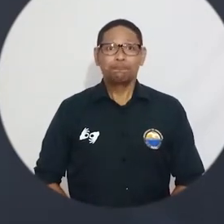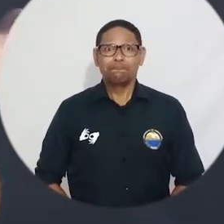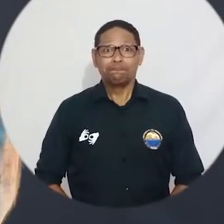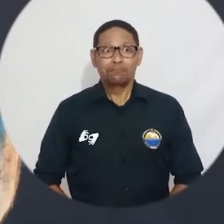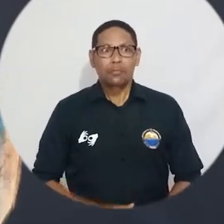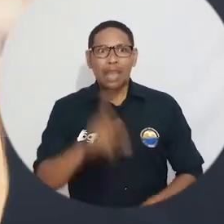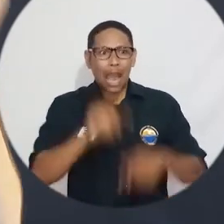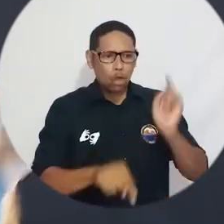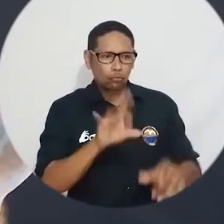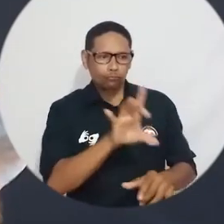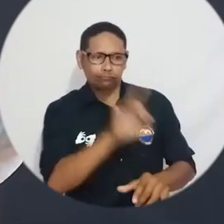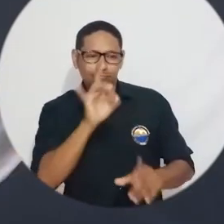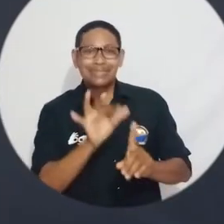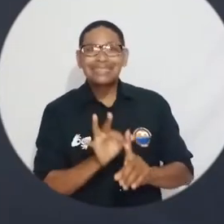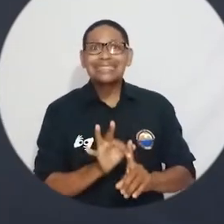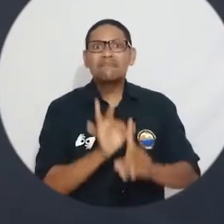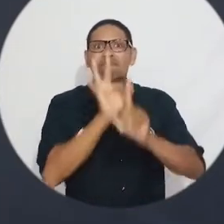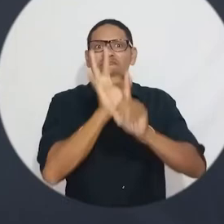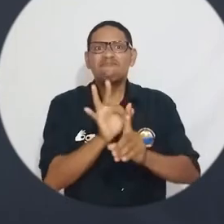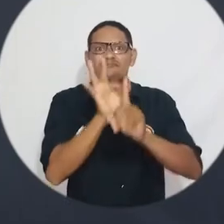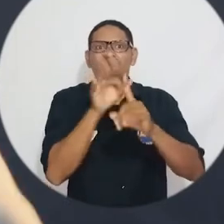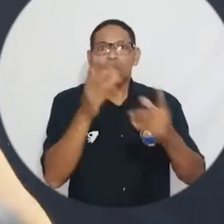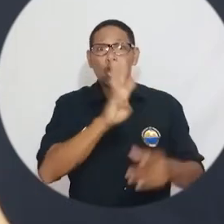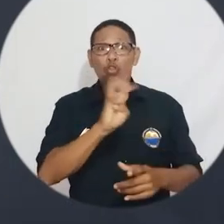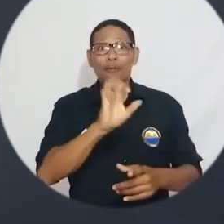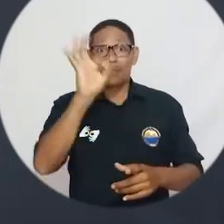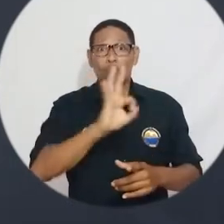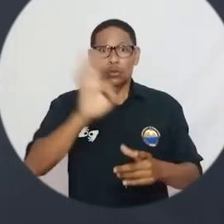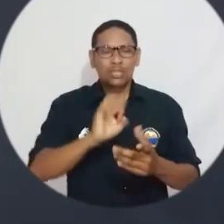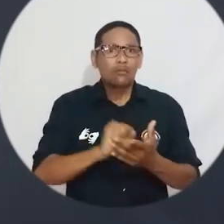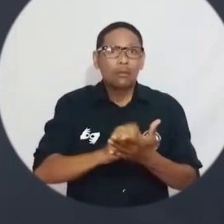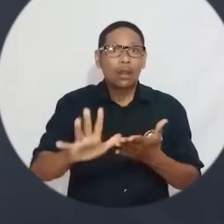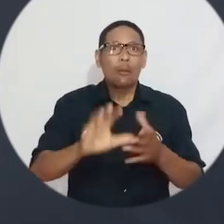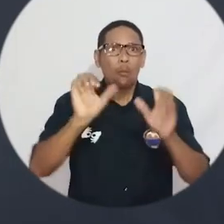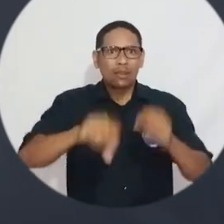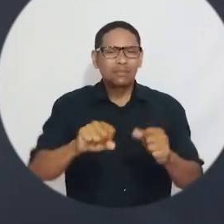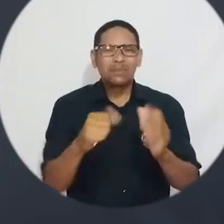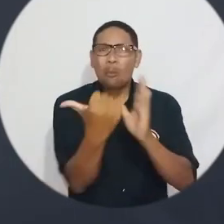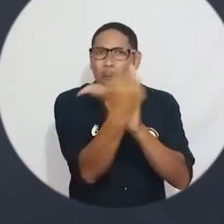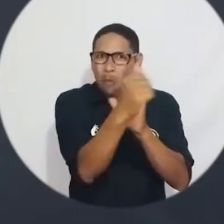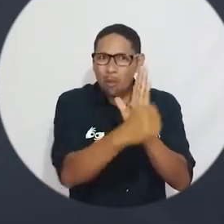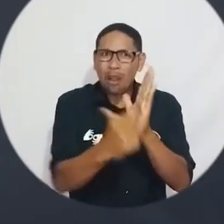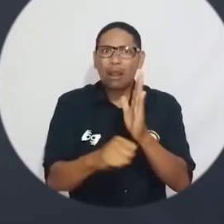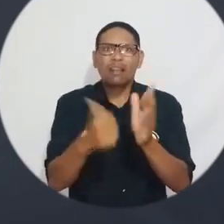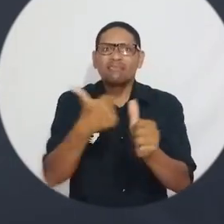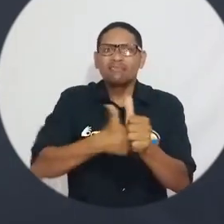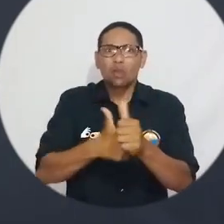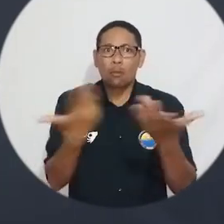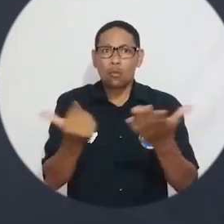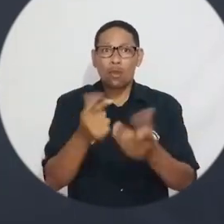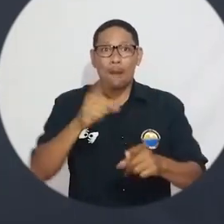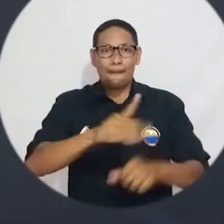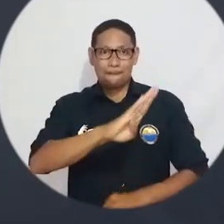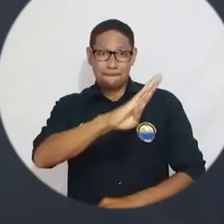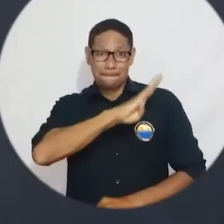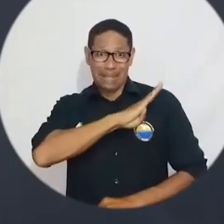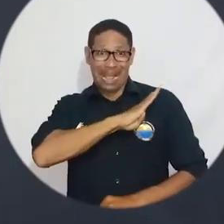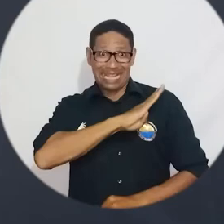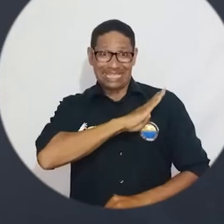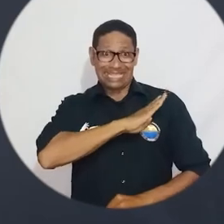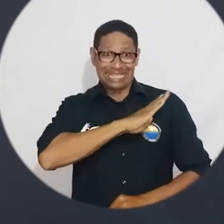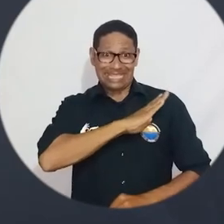Se otorgan cupos especiales y exoneraciones del 90% en cada programa de pregrado presencial a bachilleres